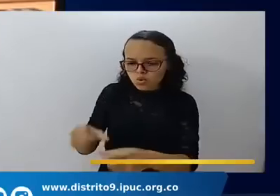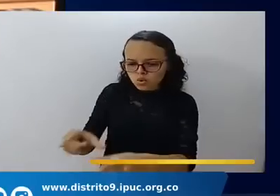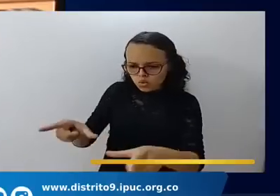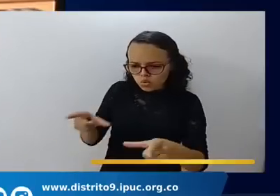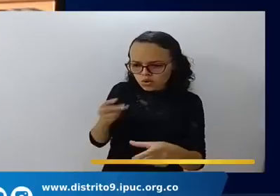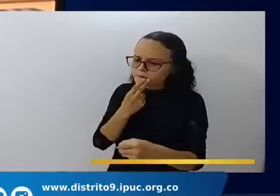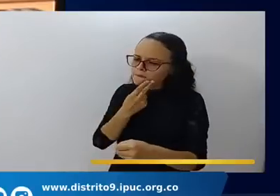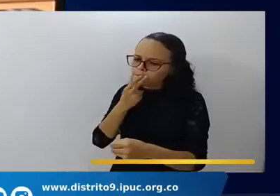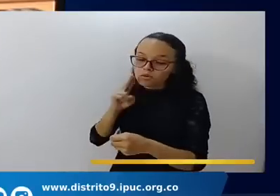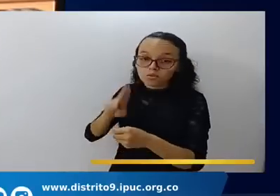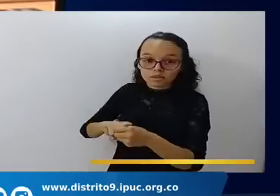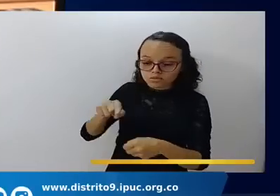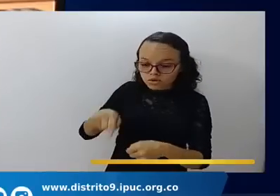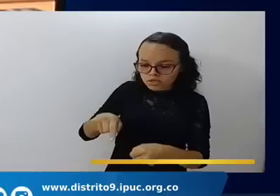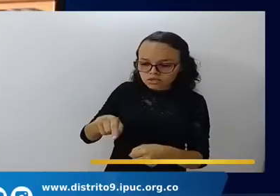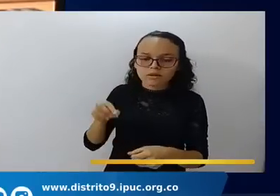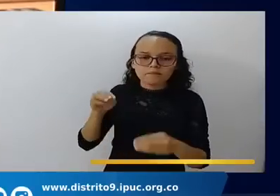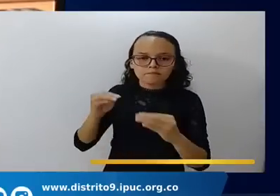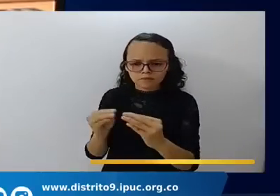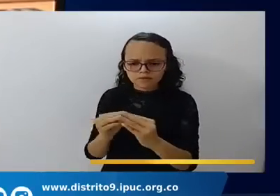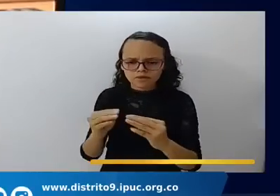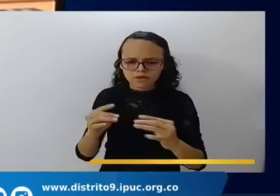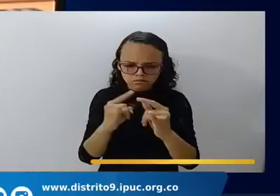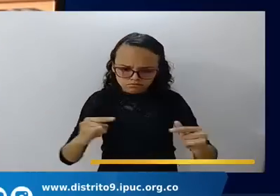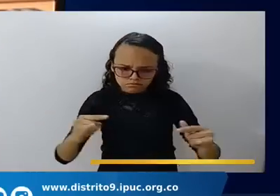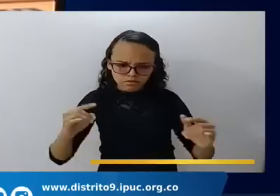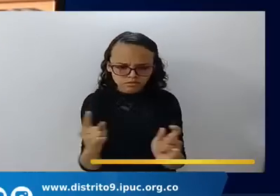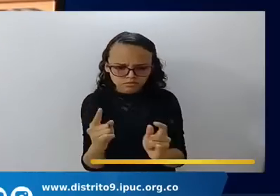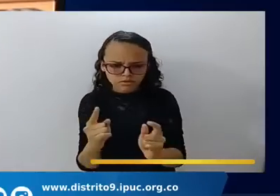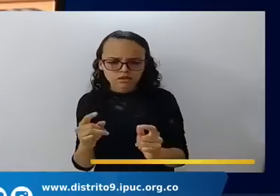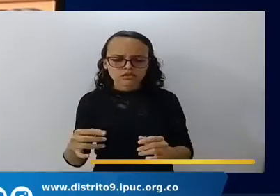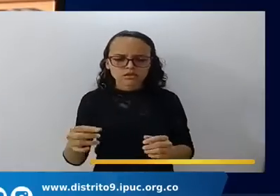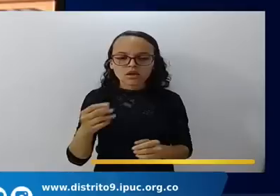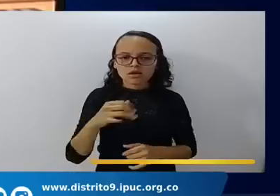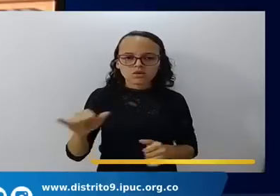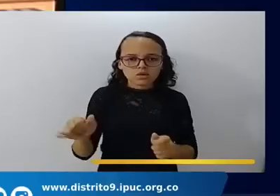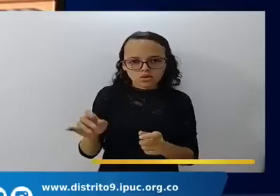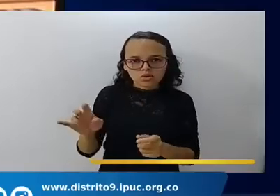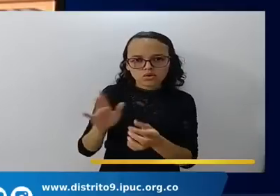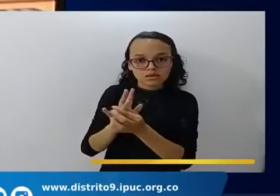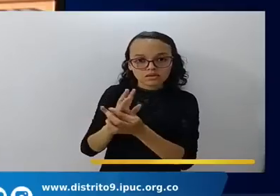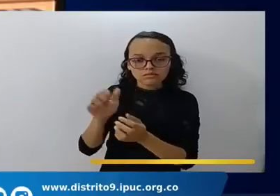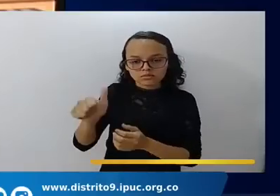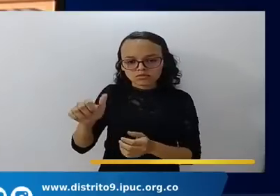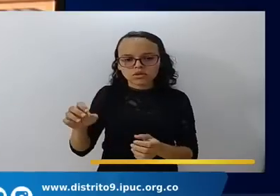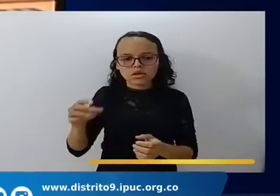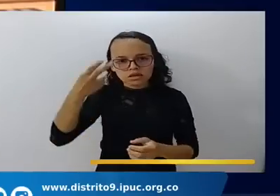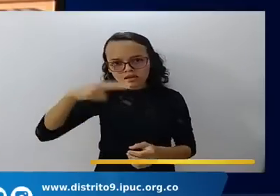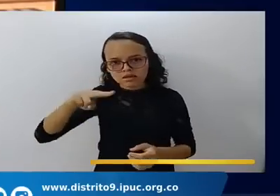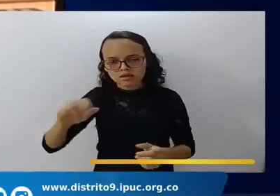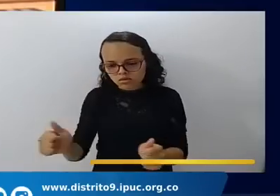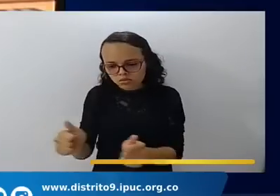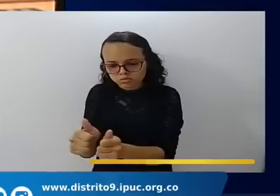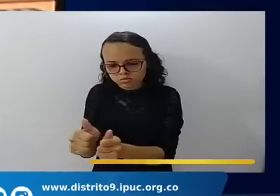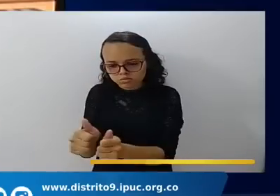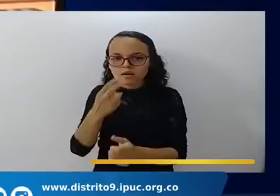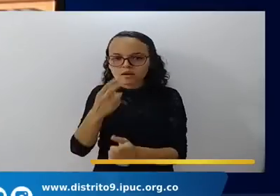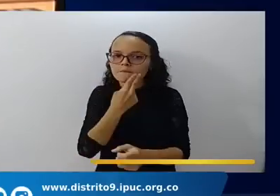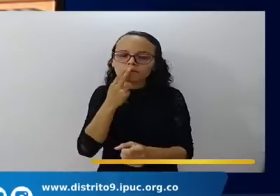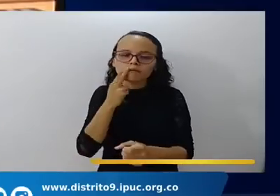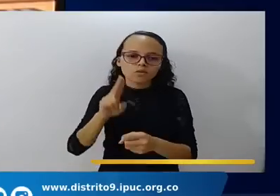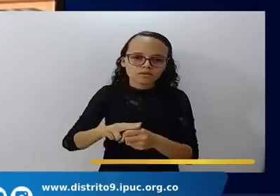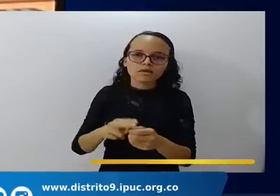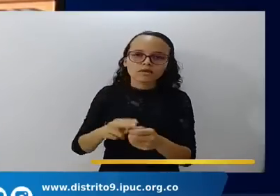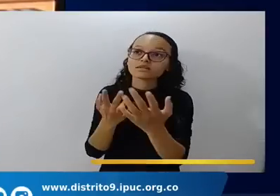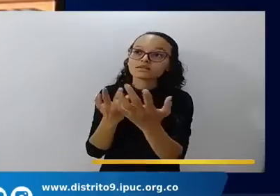como en tierra ajena, morando en tiendas con Isaá y Jacoco, herederos de la misma promesa. Escuche esto, porque